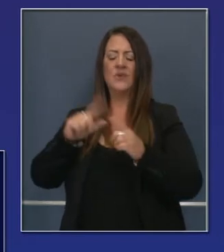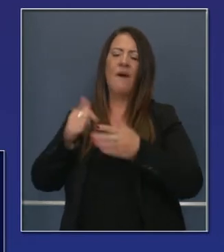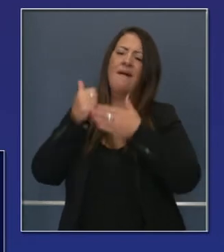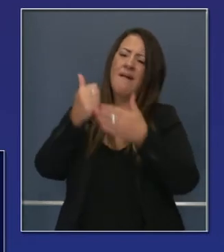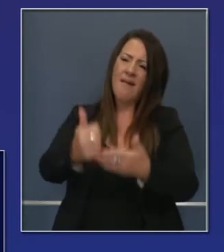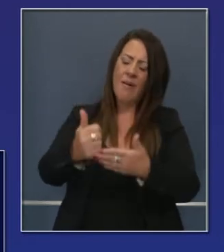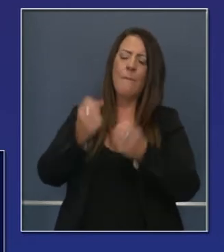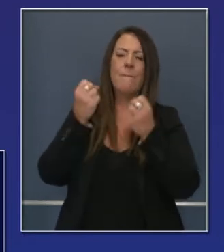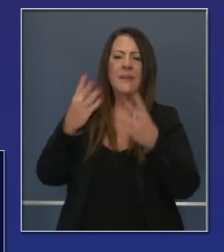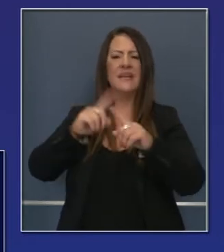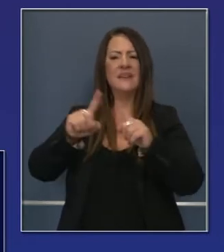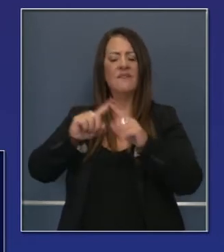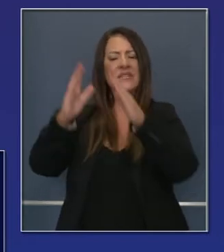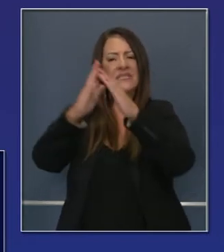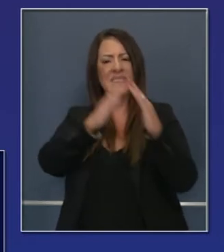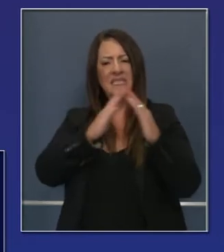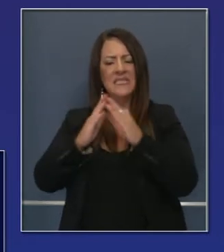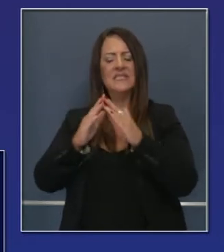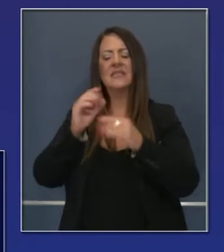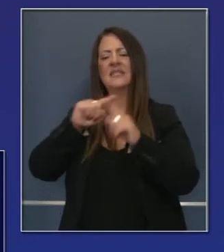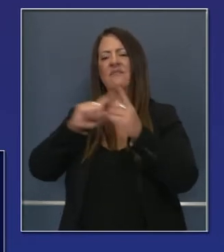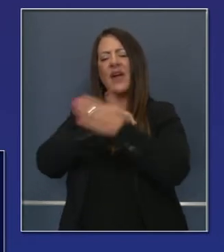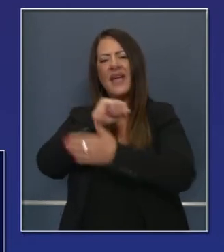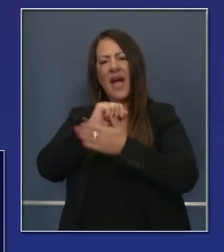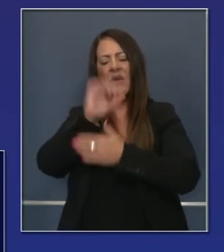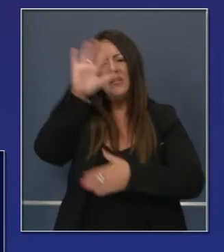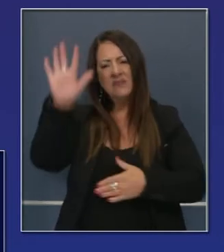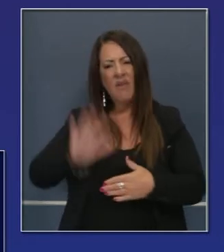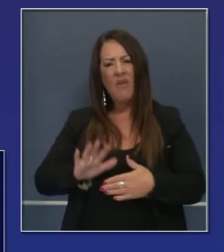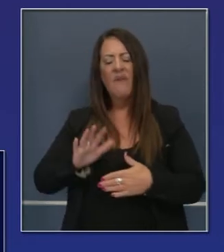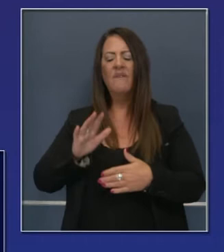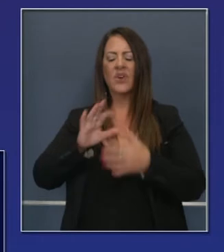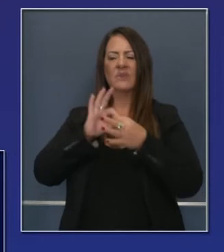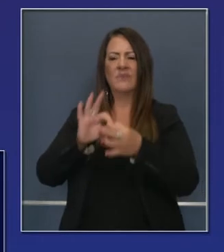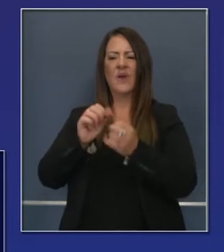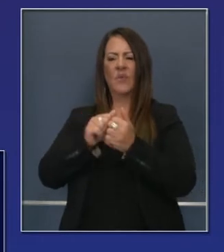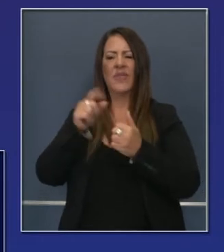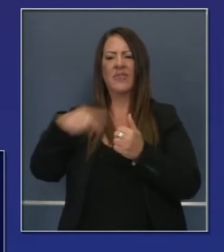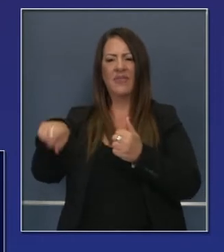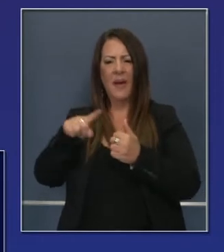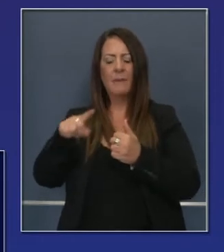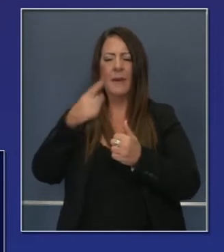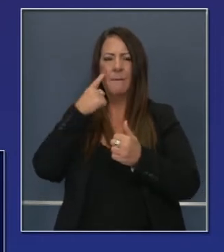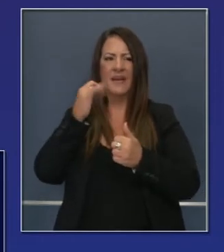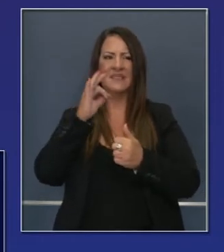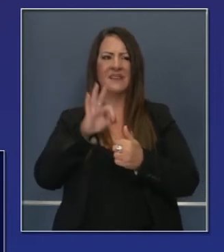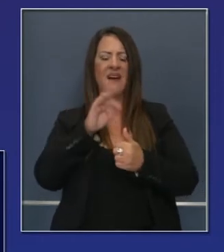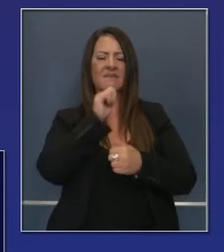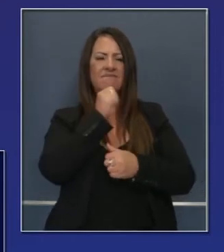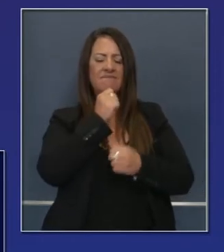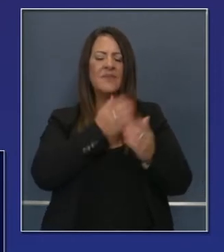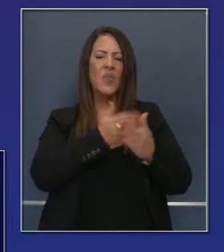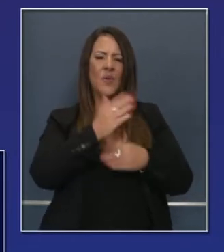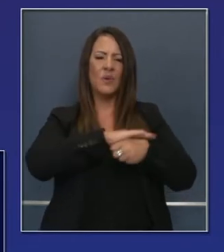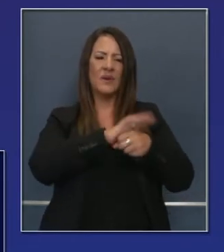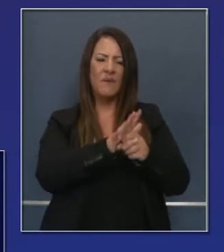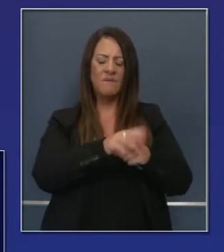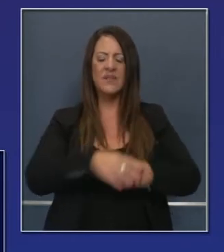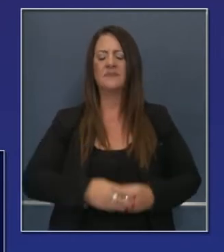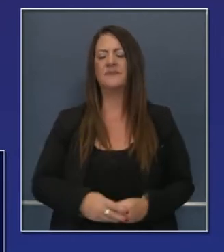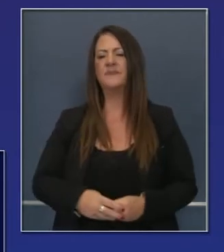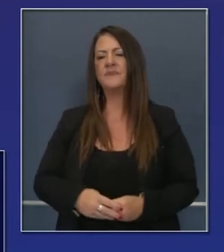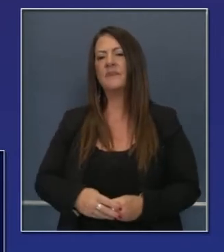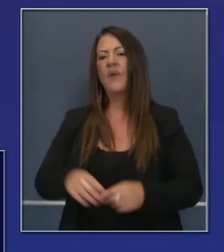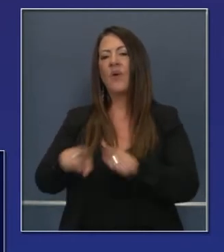emergencia para ayudar a ciudades y a condados para resolver las